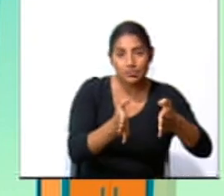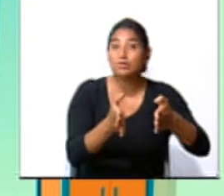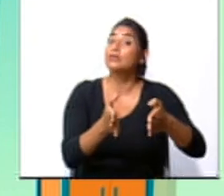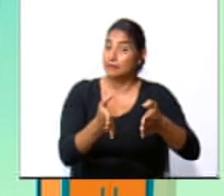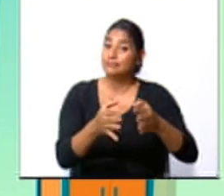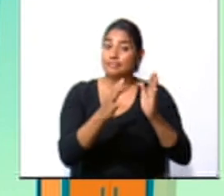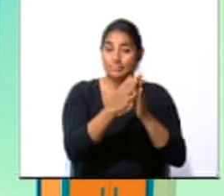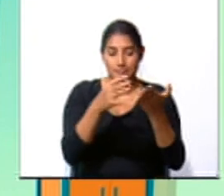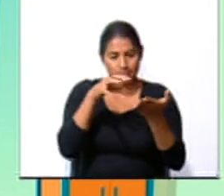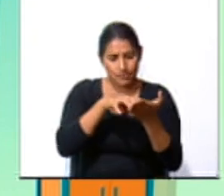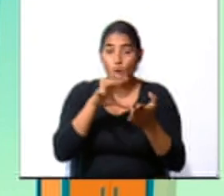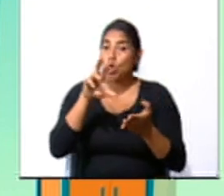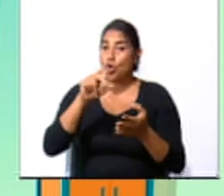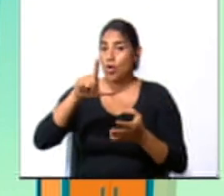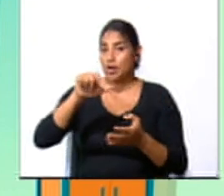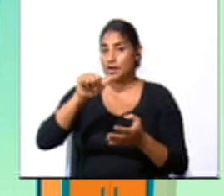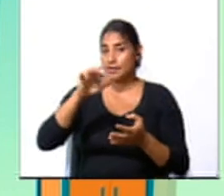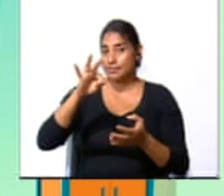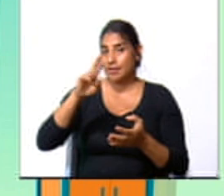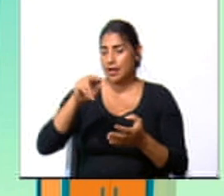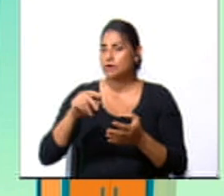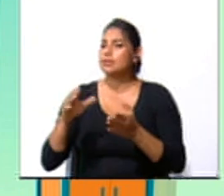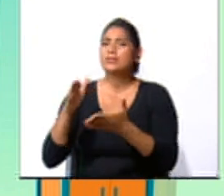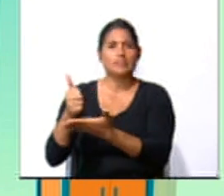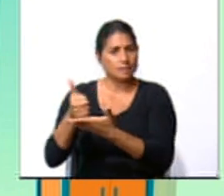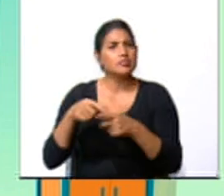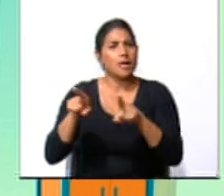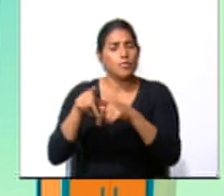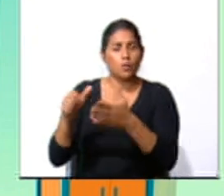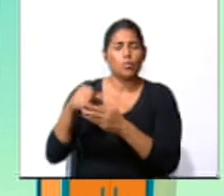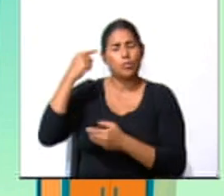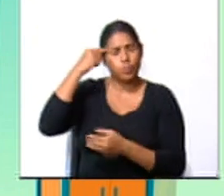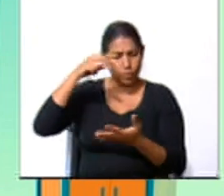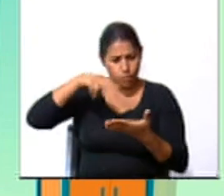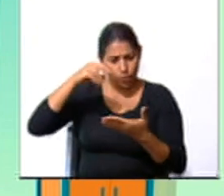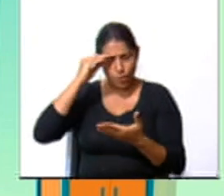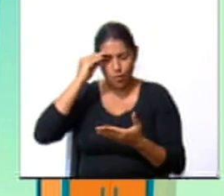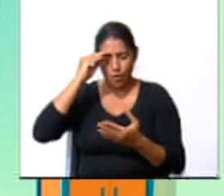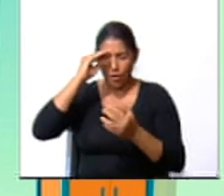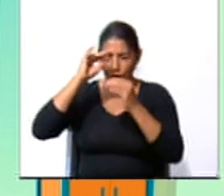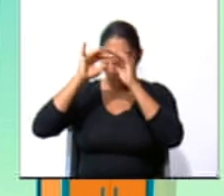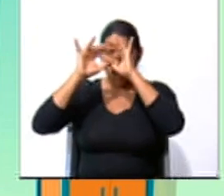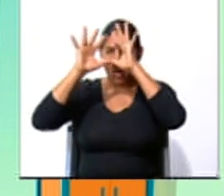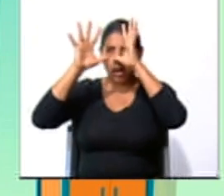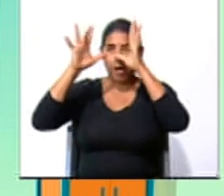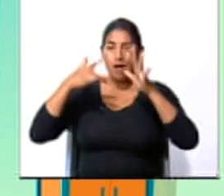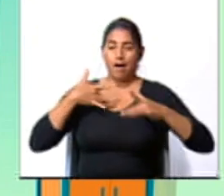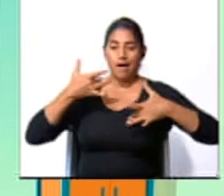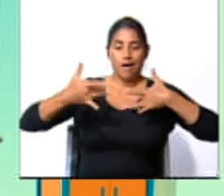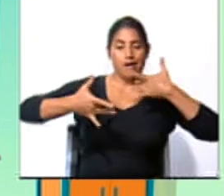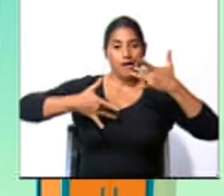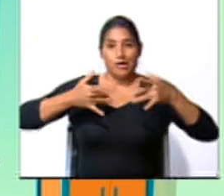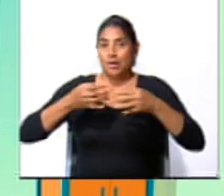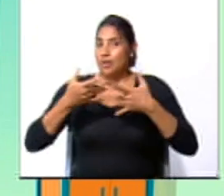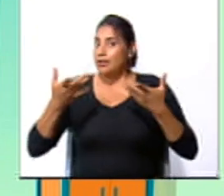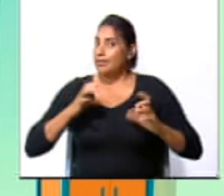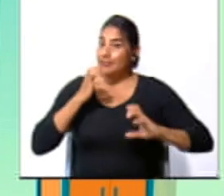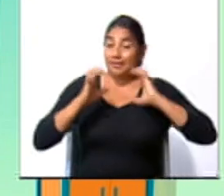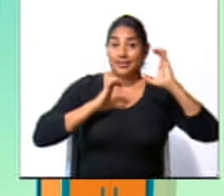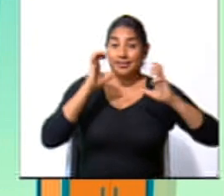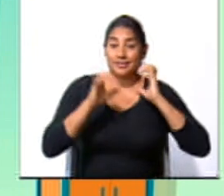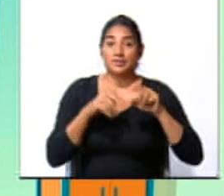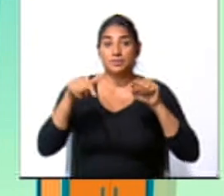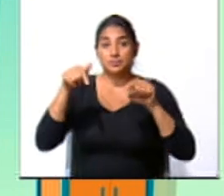los textos no literarios también tienen la capacidad de transportarnos y de hacernos sentir muchísimas emociones.